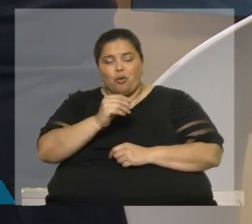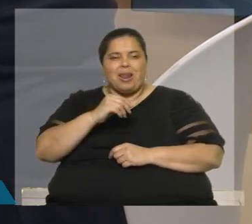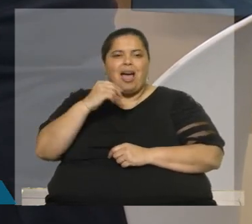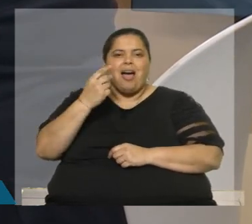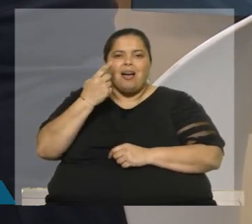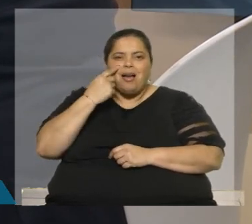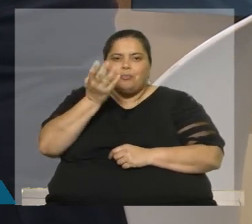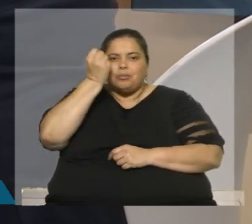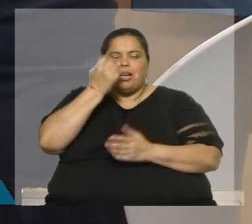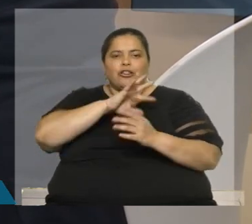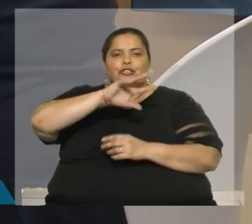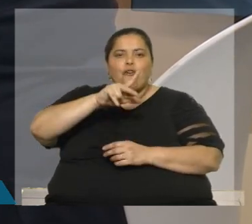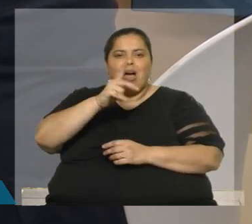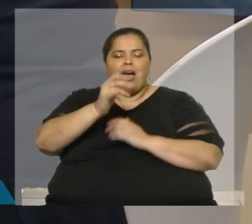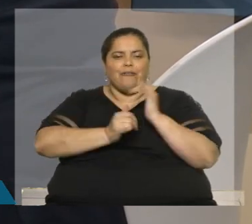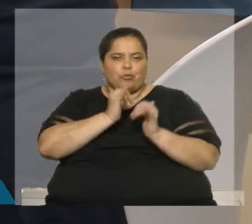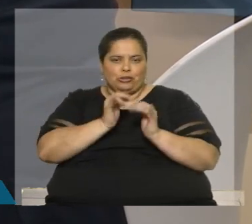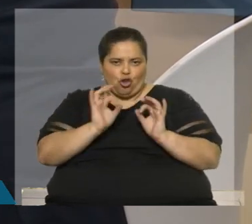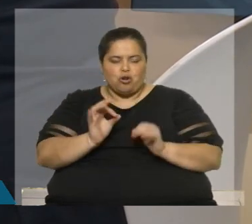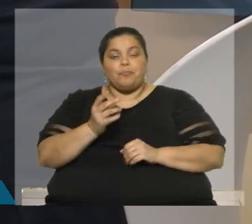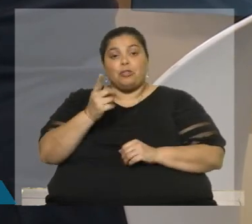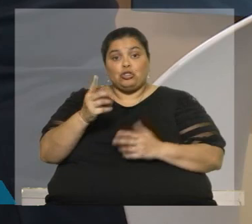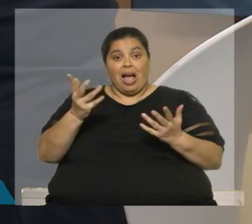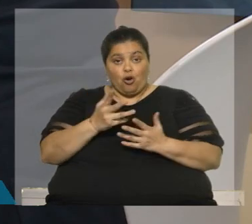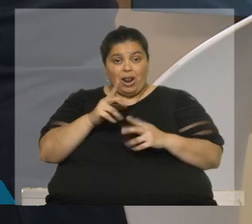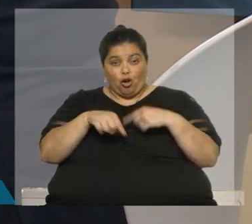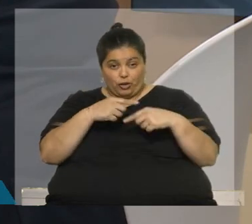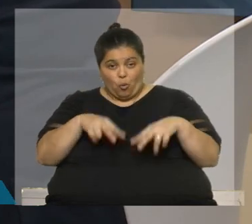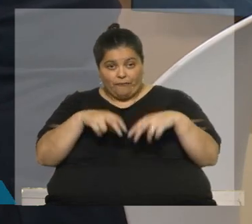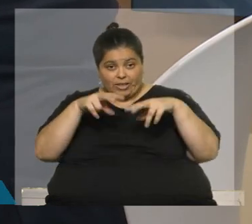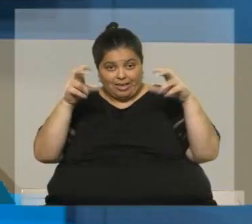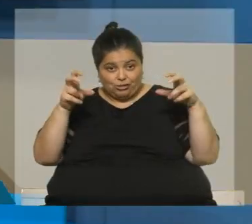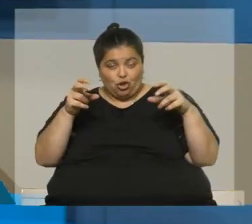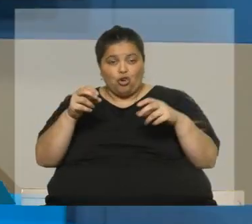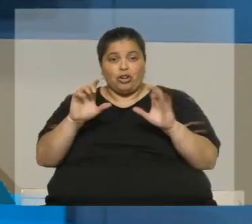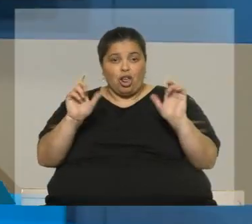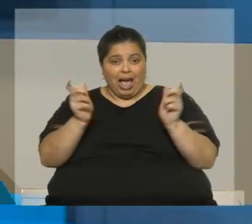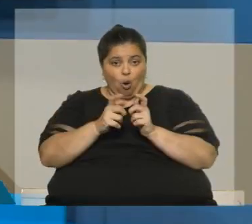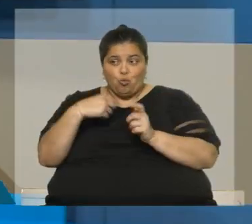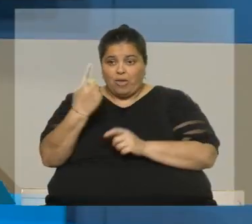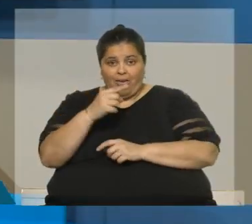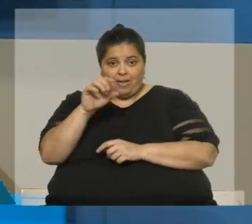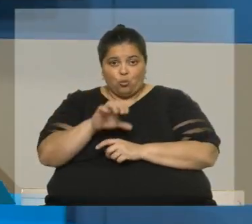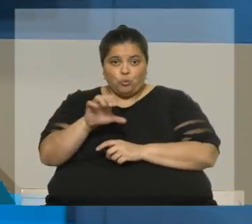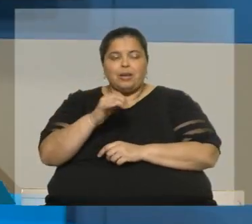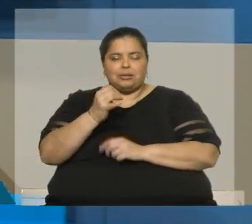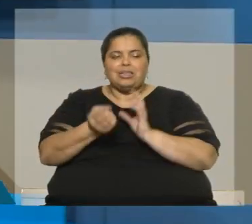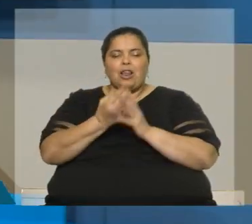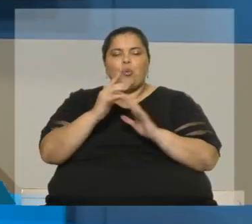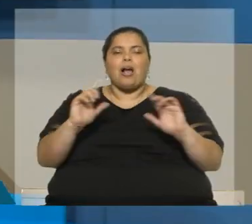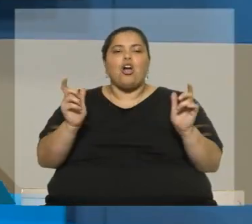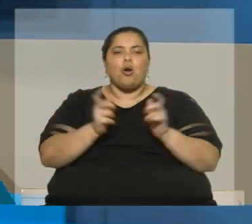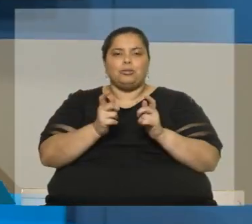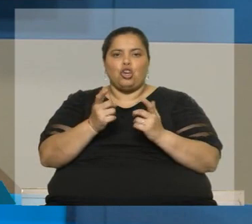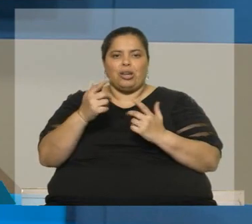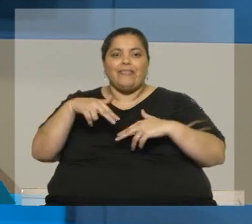vinieron las dudas del funcionamiento. ¿Se está investigando en la Comunidad Europea? ¿Cómo es? Sí, se creó una comisión de investigación específica después